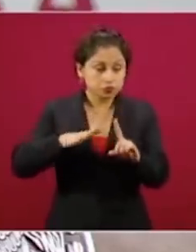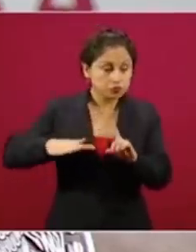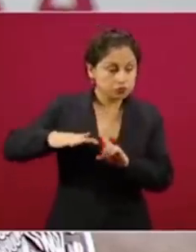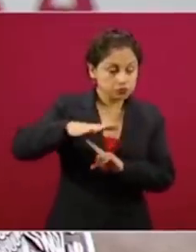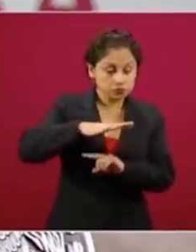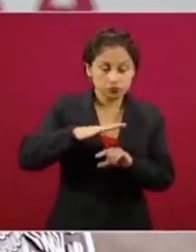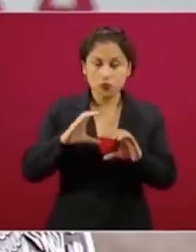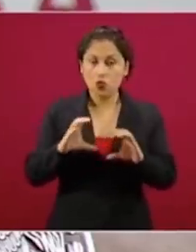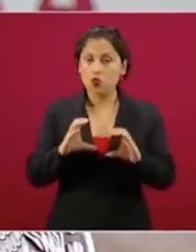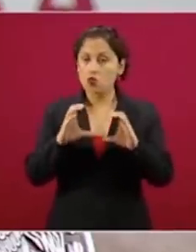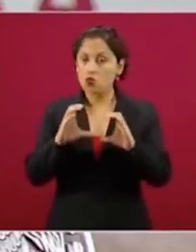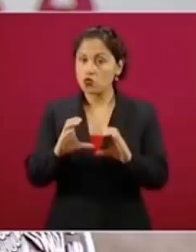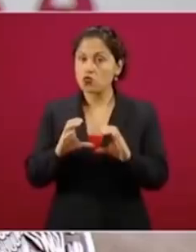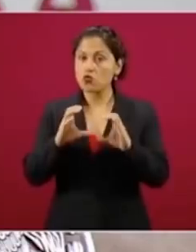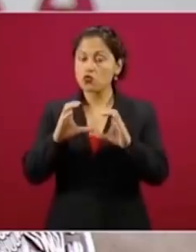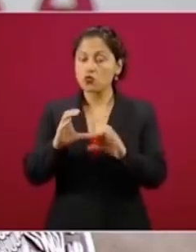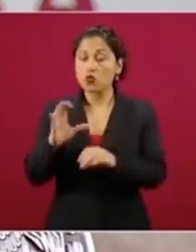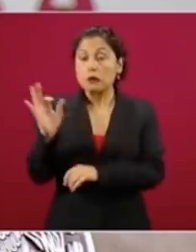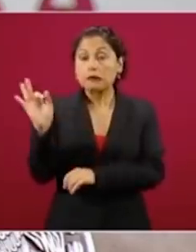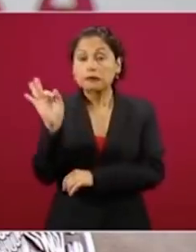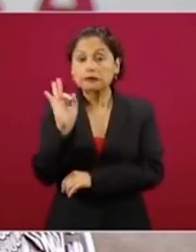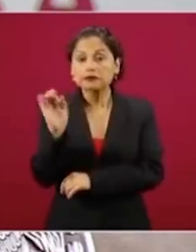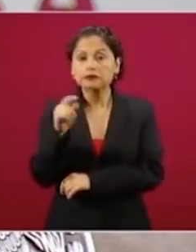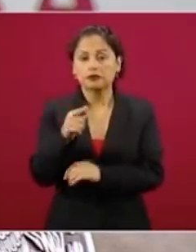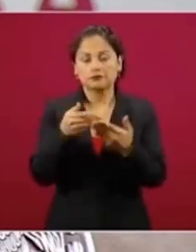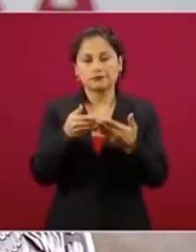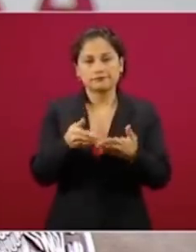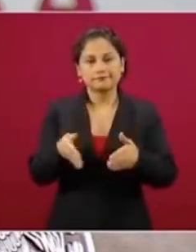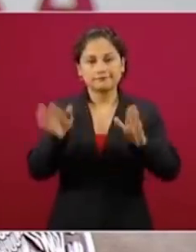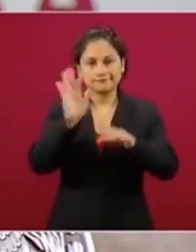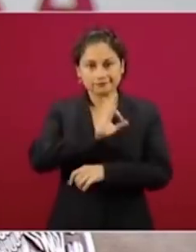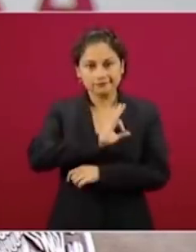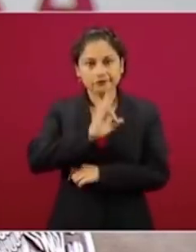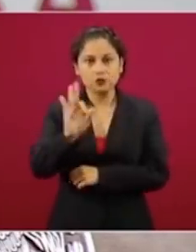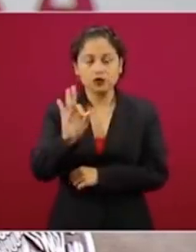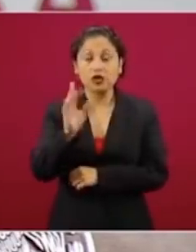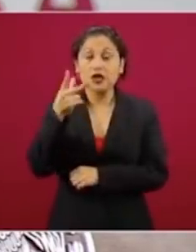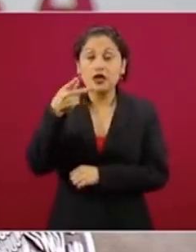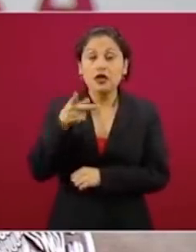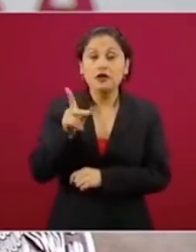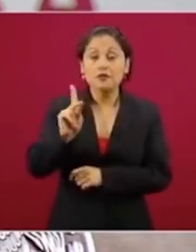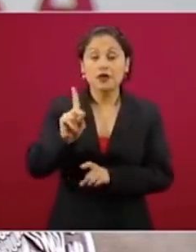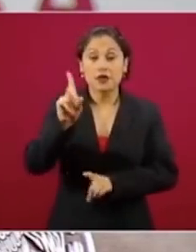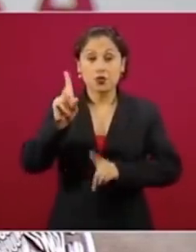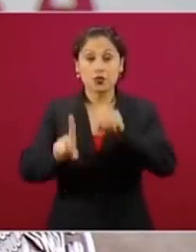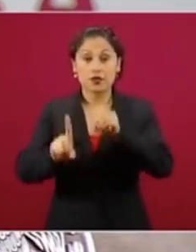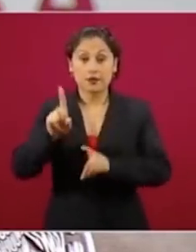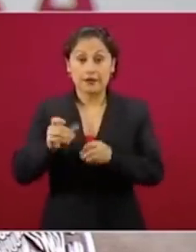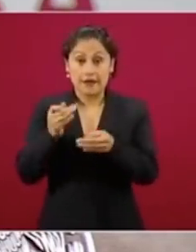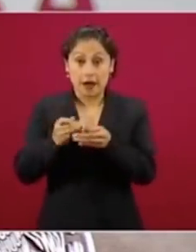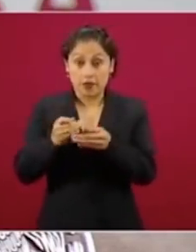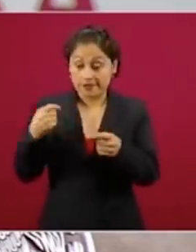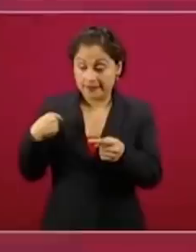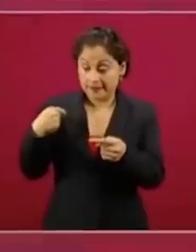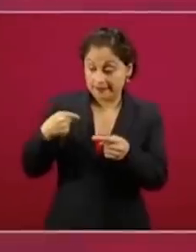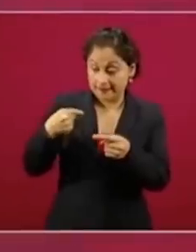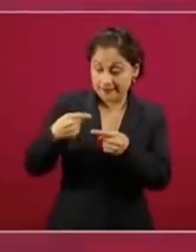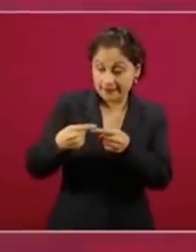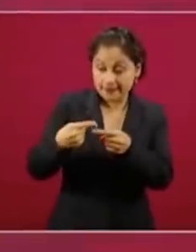esto va a depender del comportamiento de estos días, iniciar actividades.